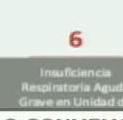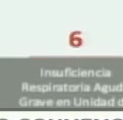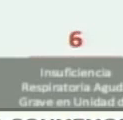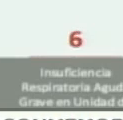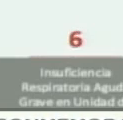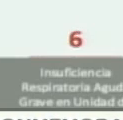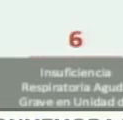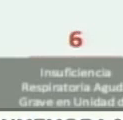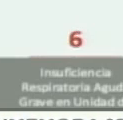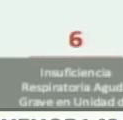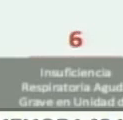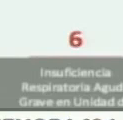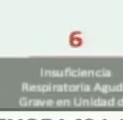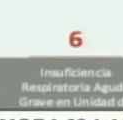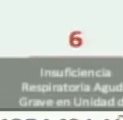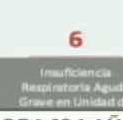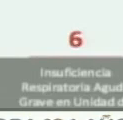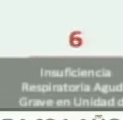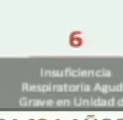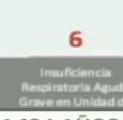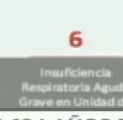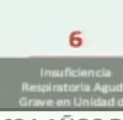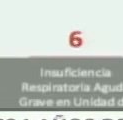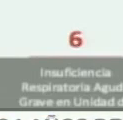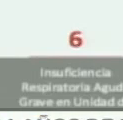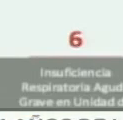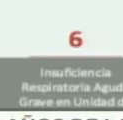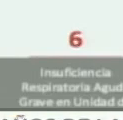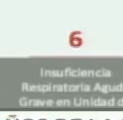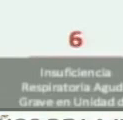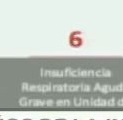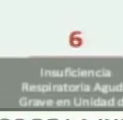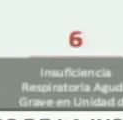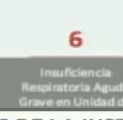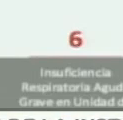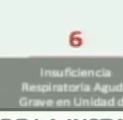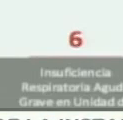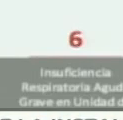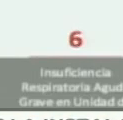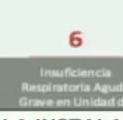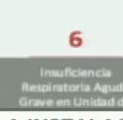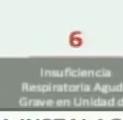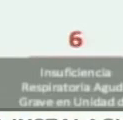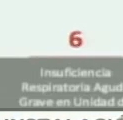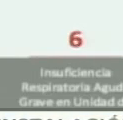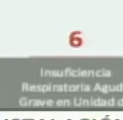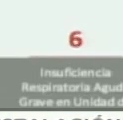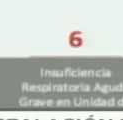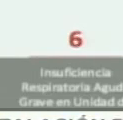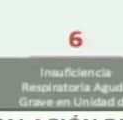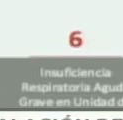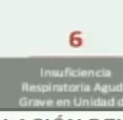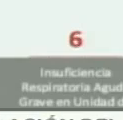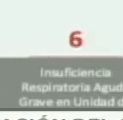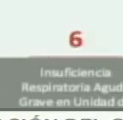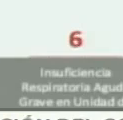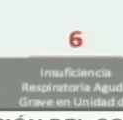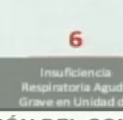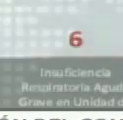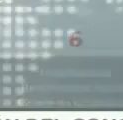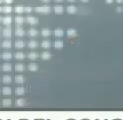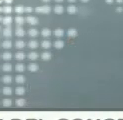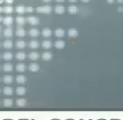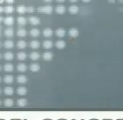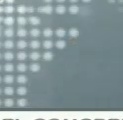por la acción del COVID-19. Hasta la fecha, 60,942